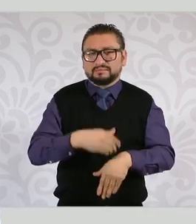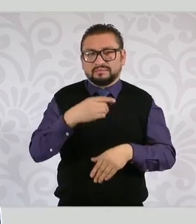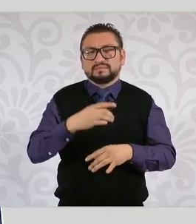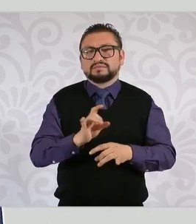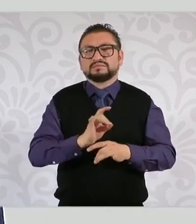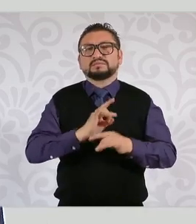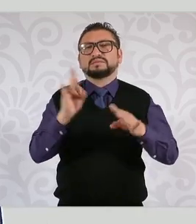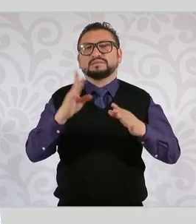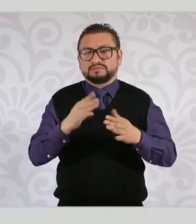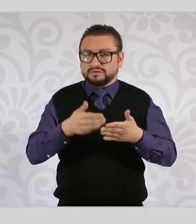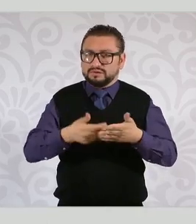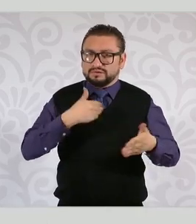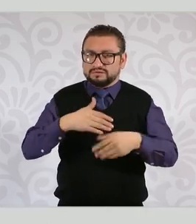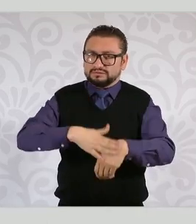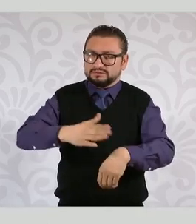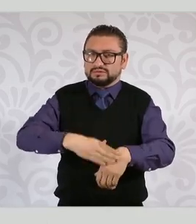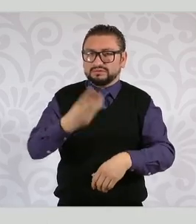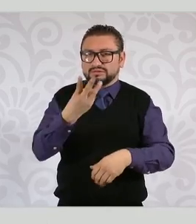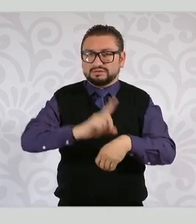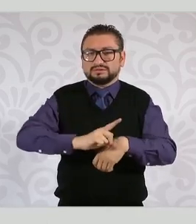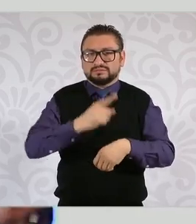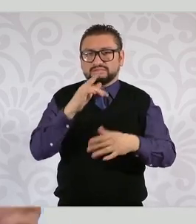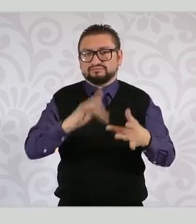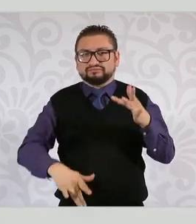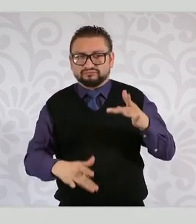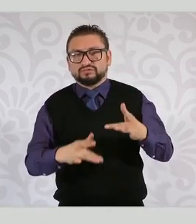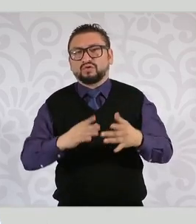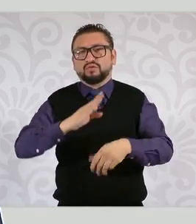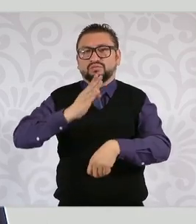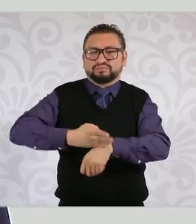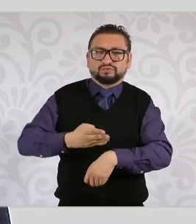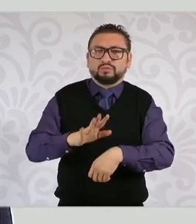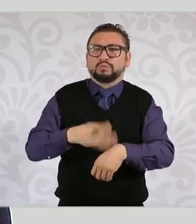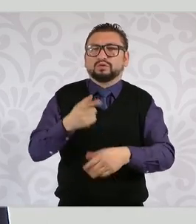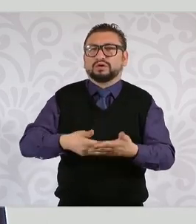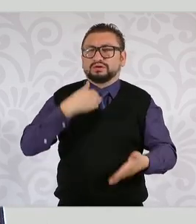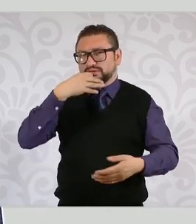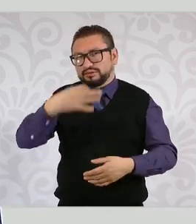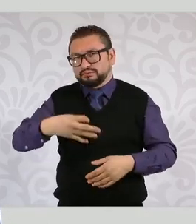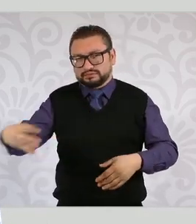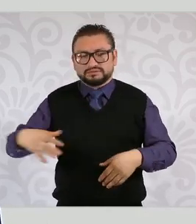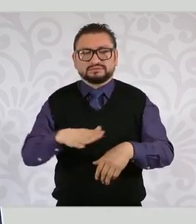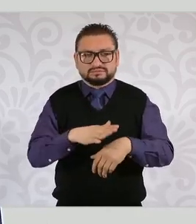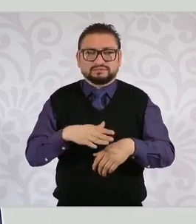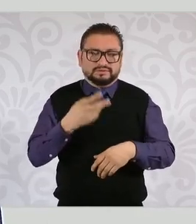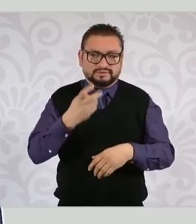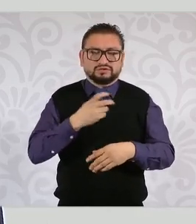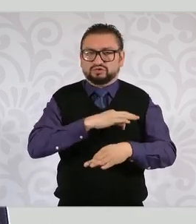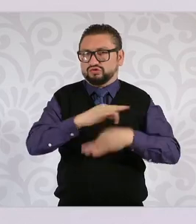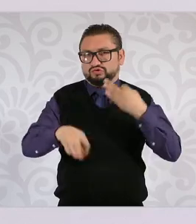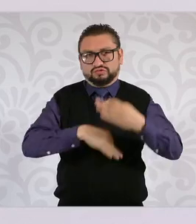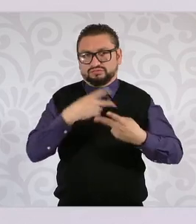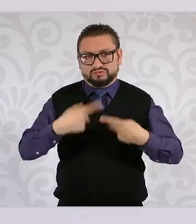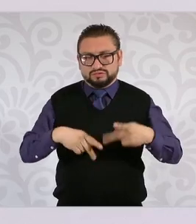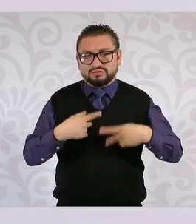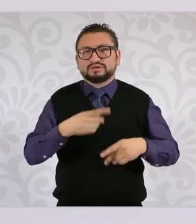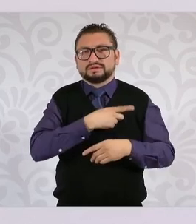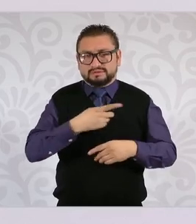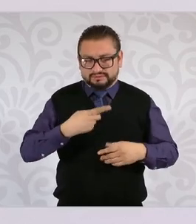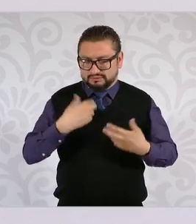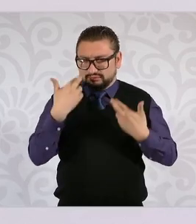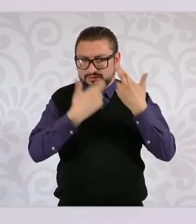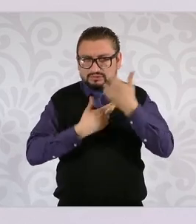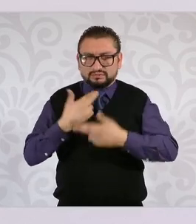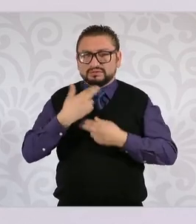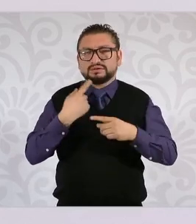al menos tres días de anticipación previos a la desconexión puedan tener conocimiento de ello. En todos los casos deberá haber mecanismos de revisión